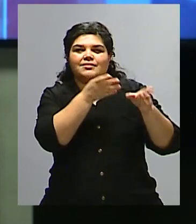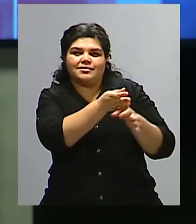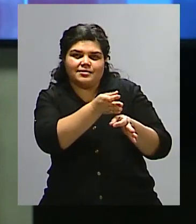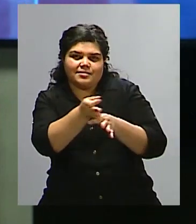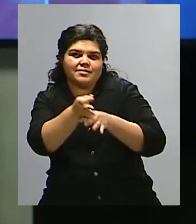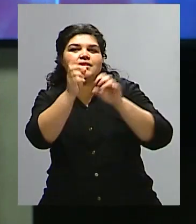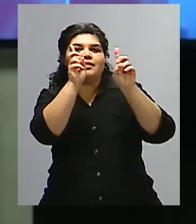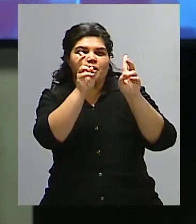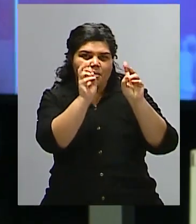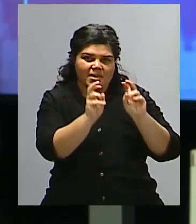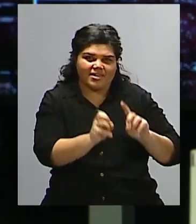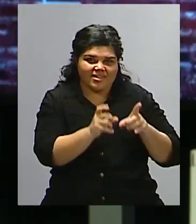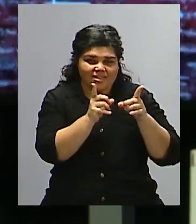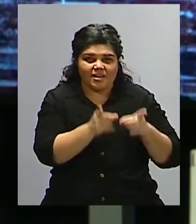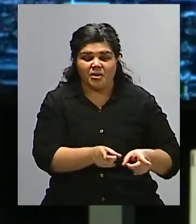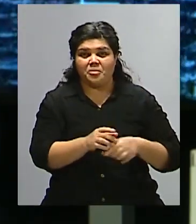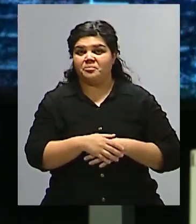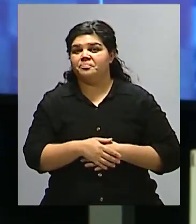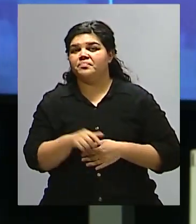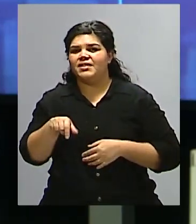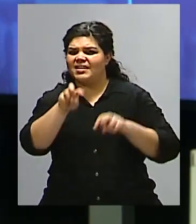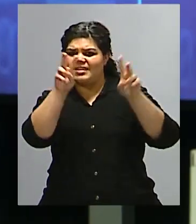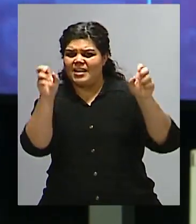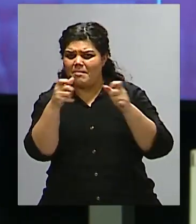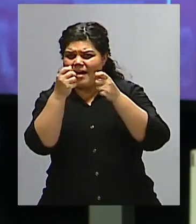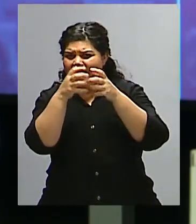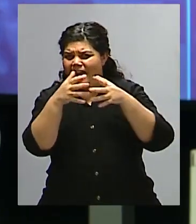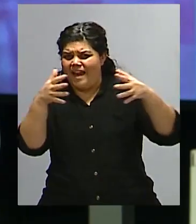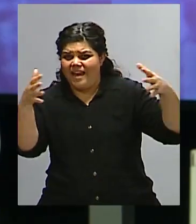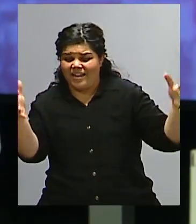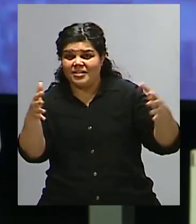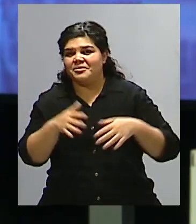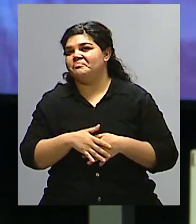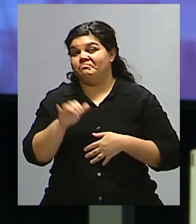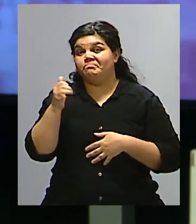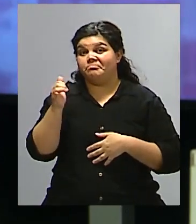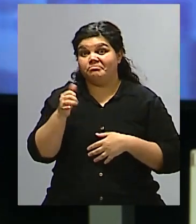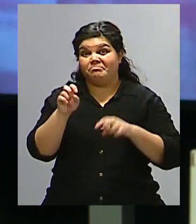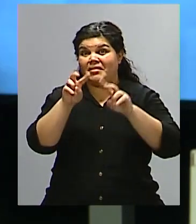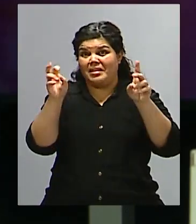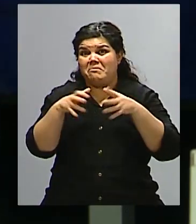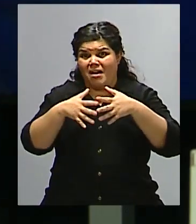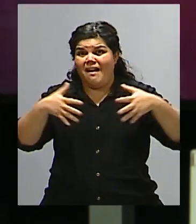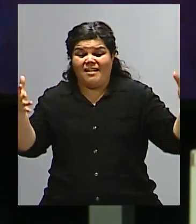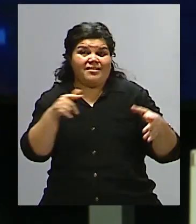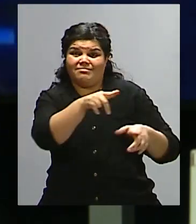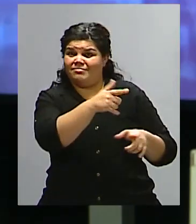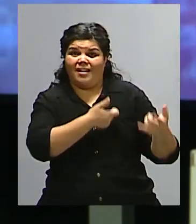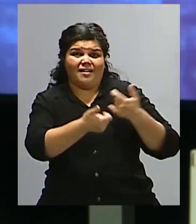Víctor, es un tema muy amplio. Totalmente, sí, ya para más programas, como decía recién Sergio.